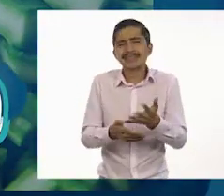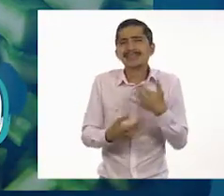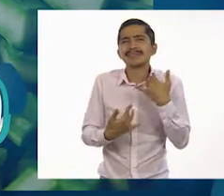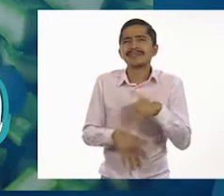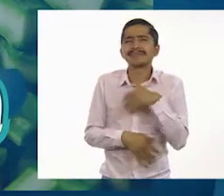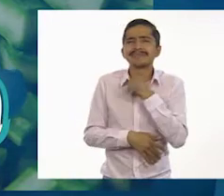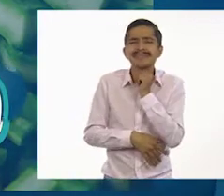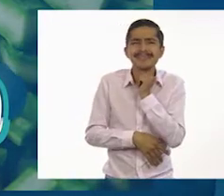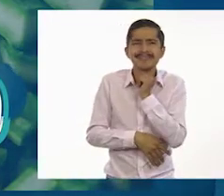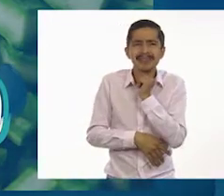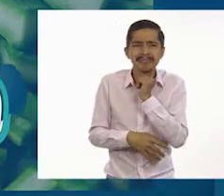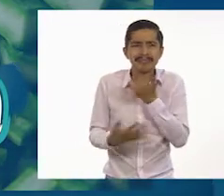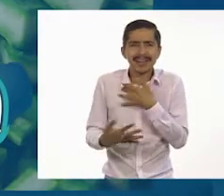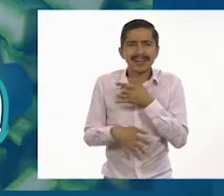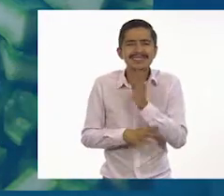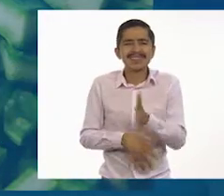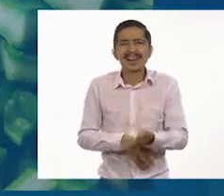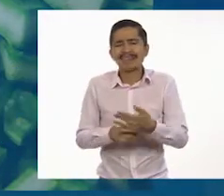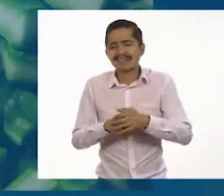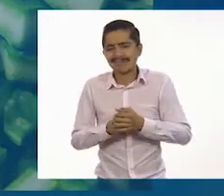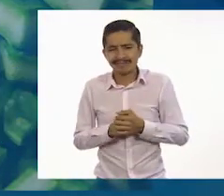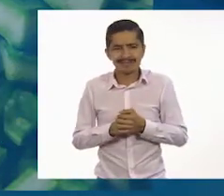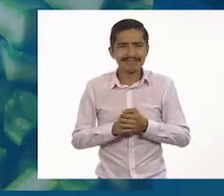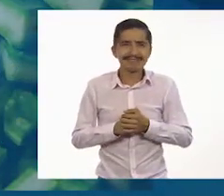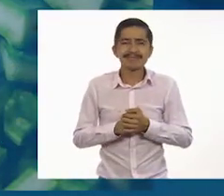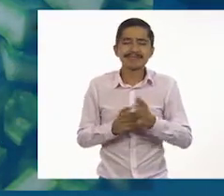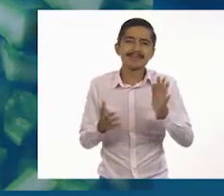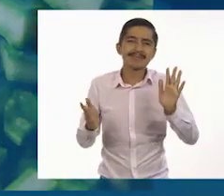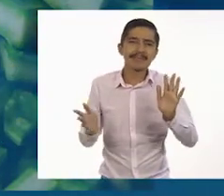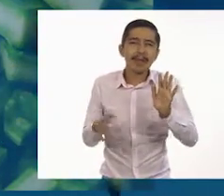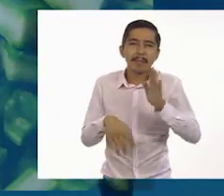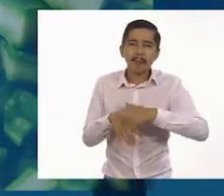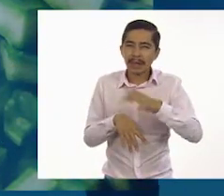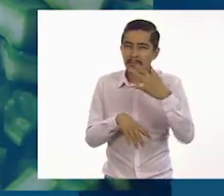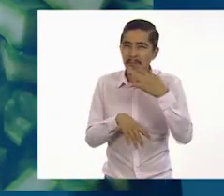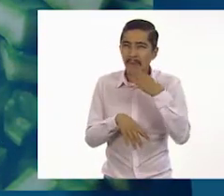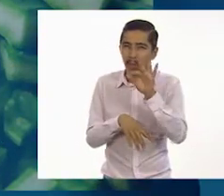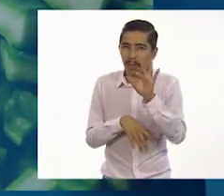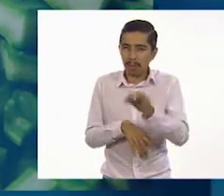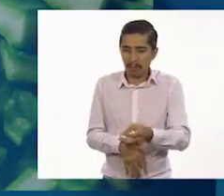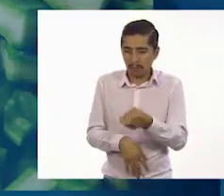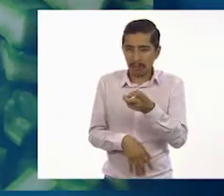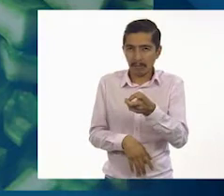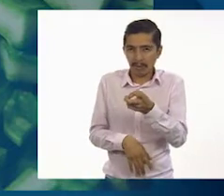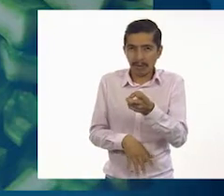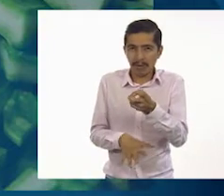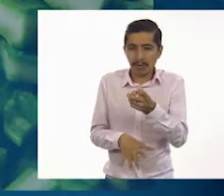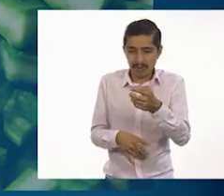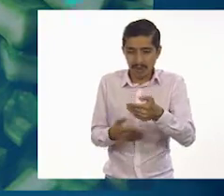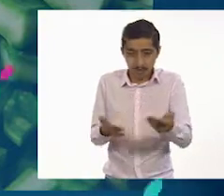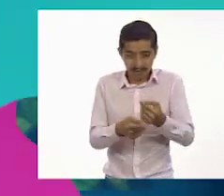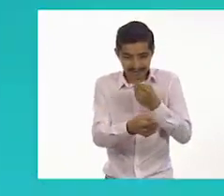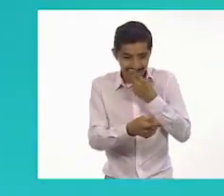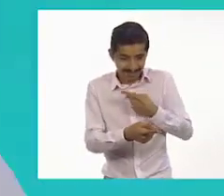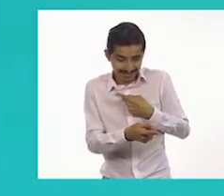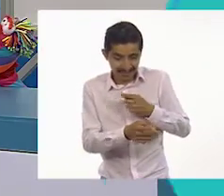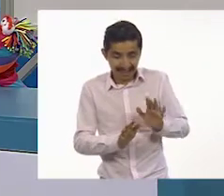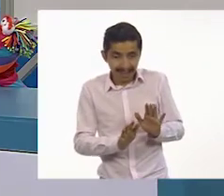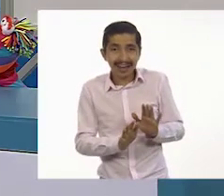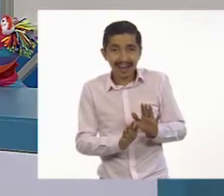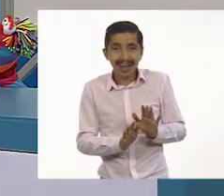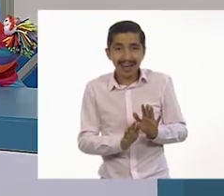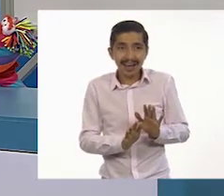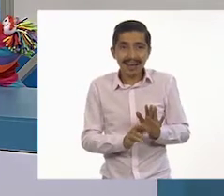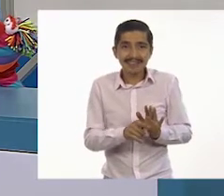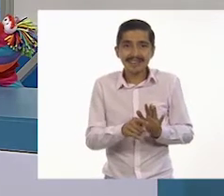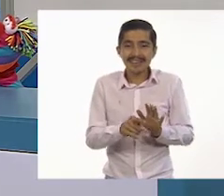agua la boca. Pues, fíjate que por muy simple que parezca ese gusto que nos estás compartiendo y que lo